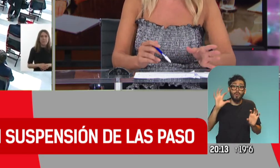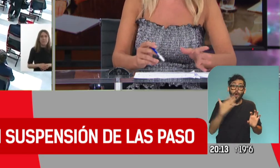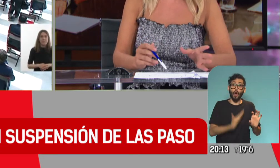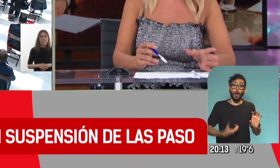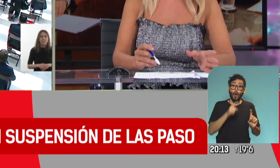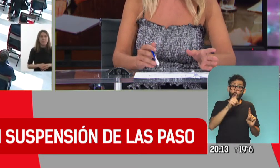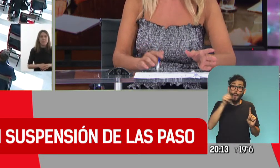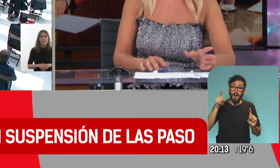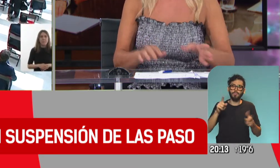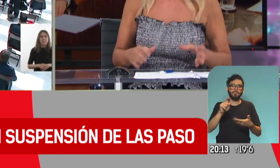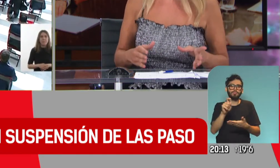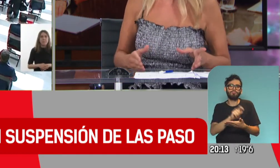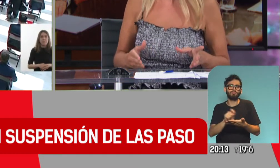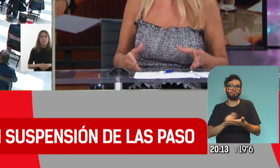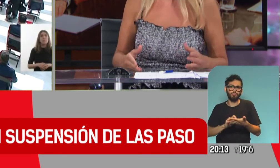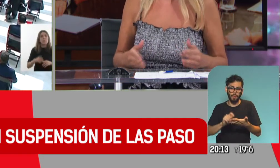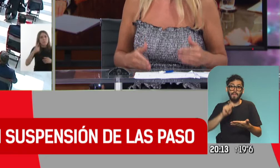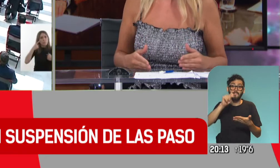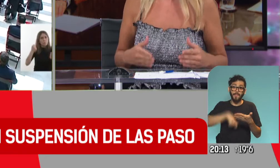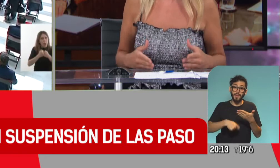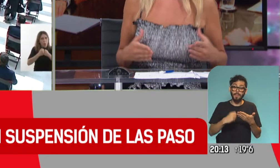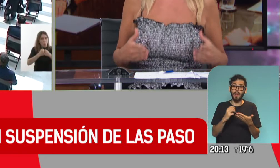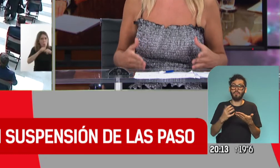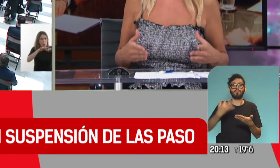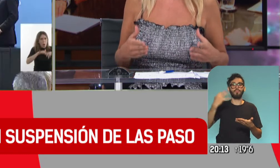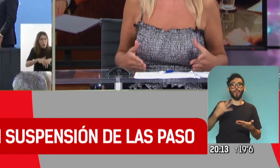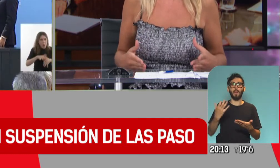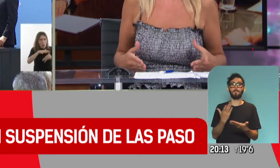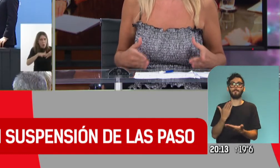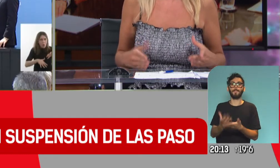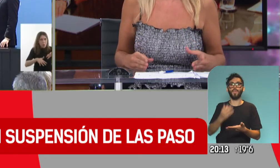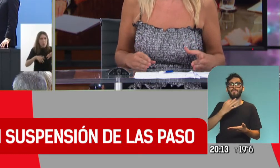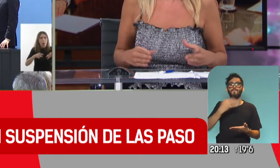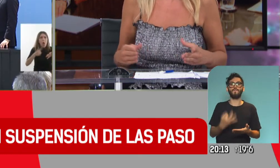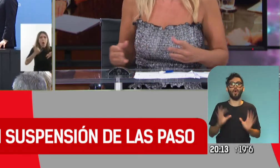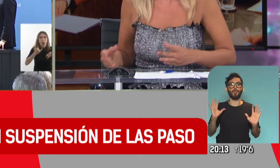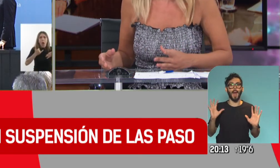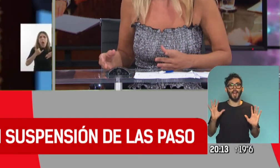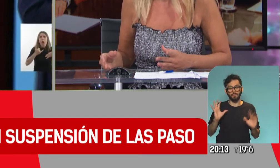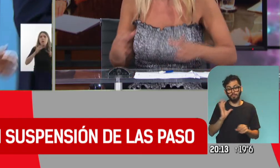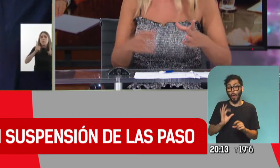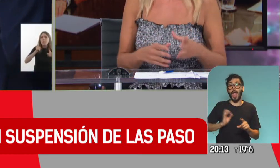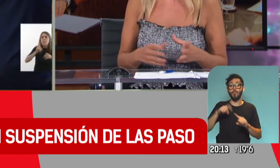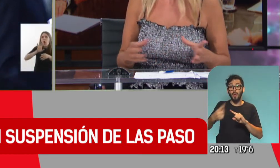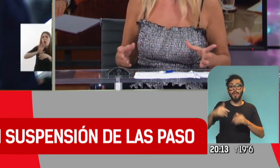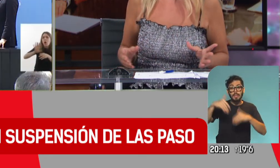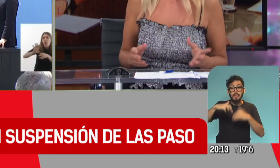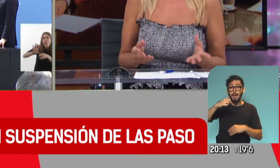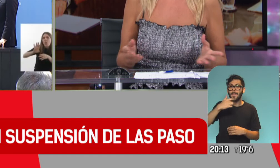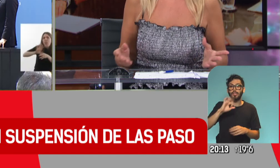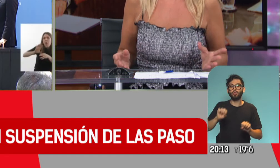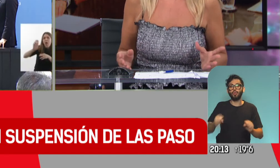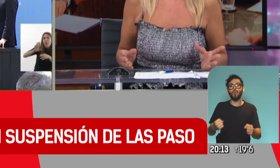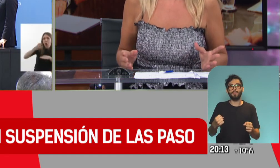de parte de varias provincias que firmarían un comunicado para hacer formal este pedido de suspender las PASO para el año próximo, algo que,